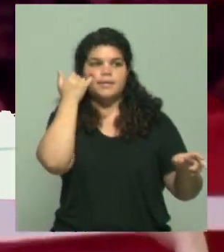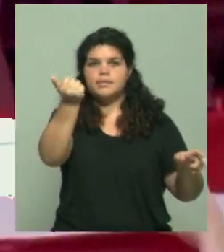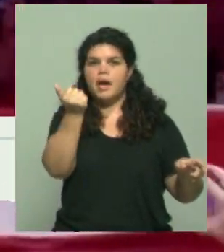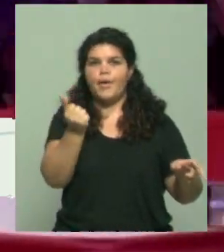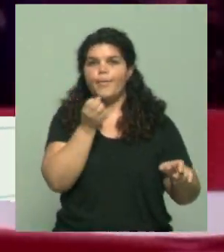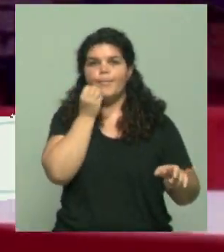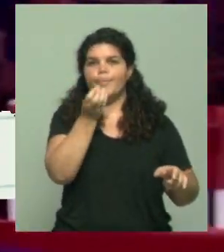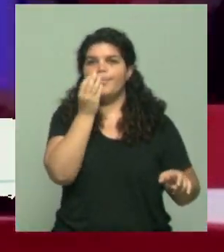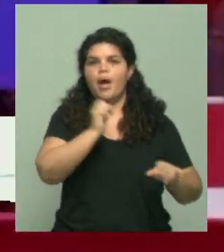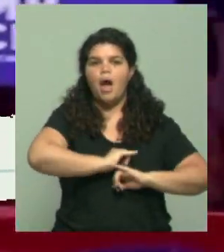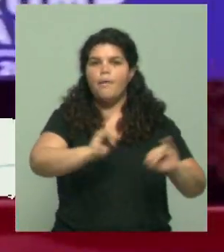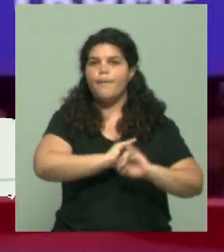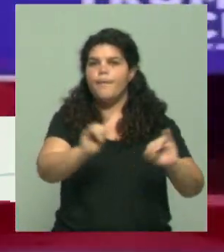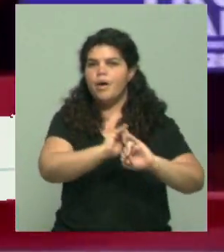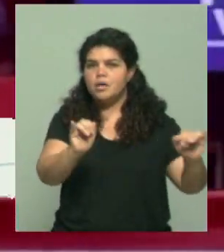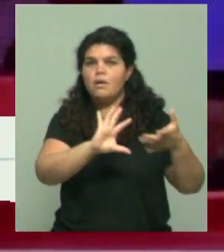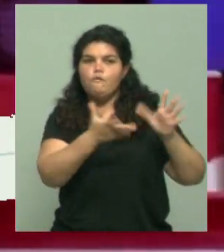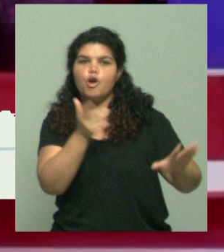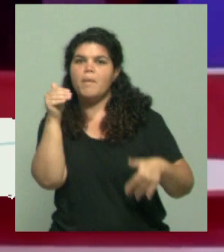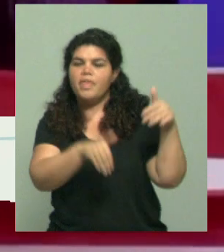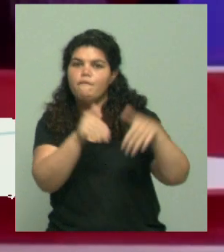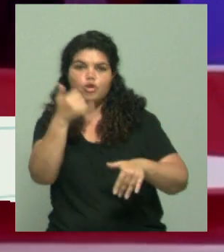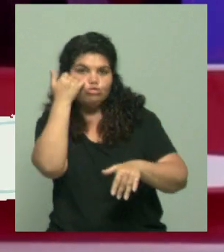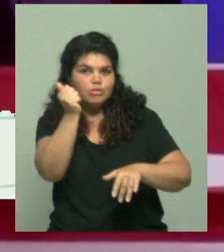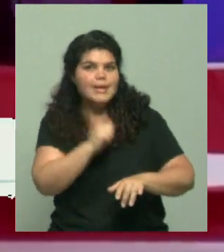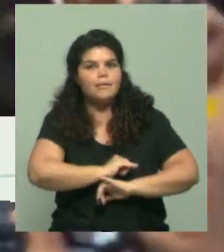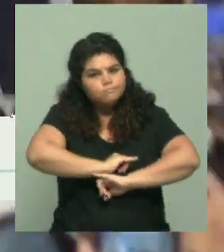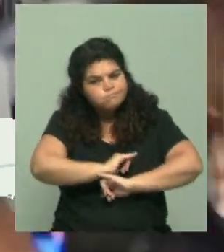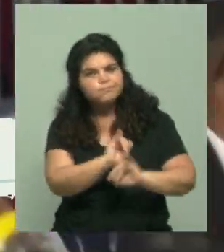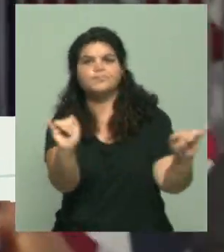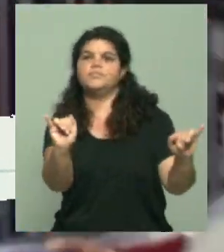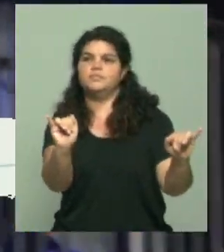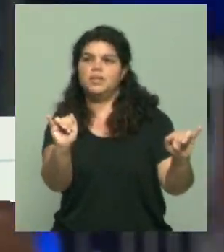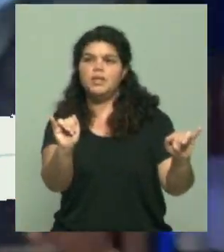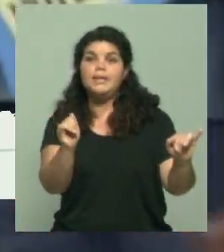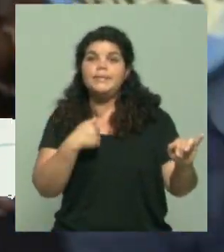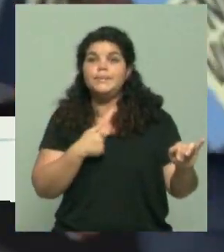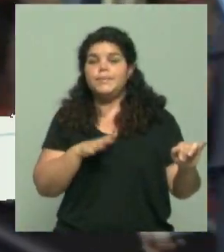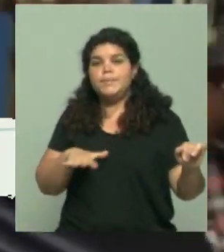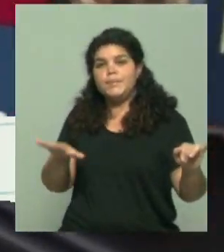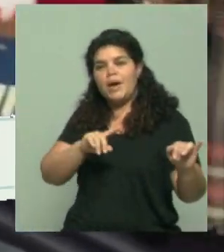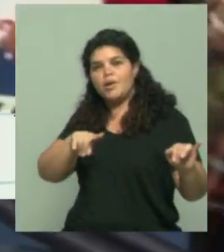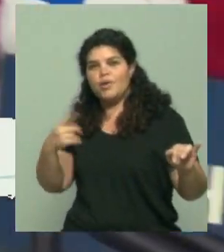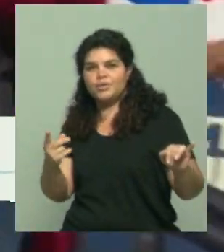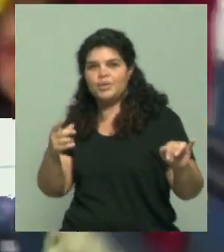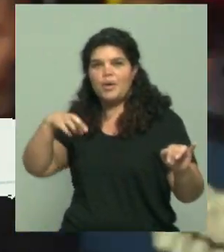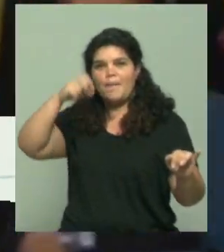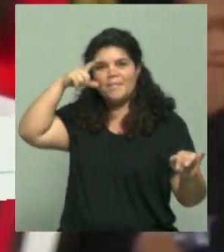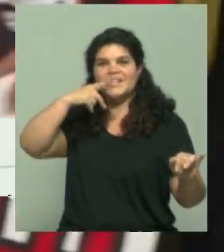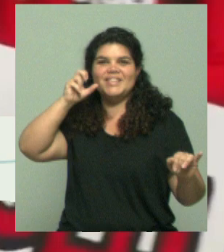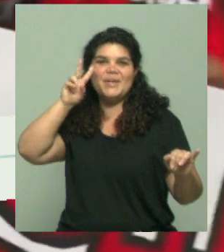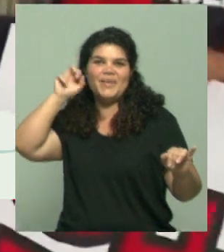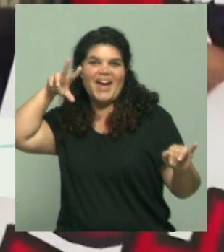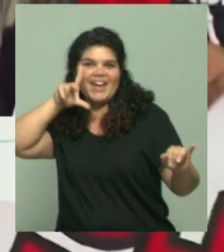determinante, que es Pensilvania, hasta me atrevería a decir que el partido que gane el Estado de Pensilvania va a ser el que esté más cerca de ese